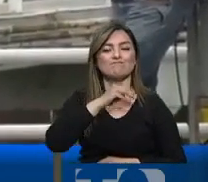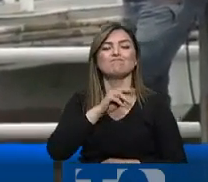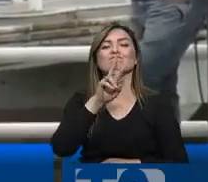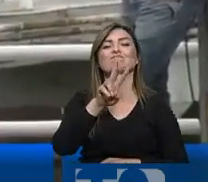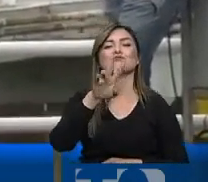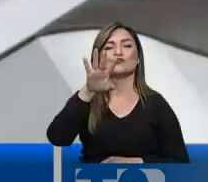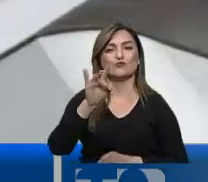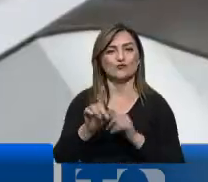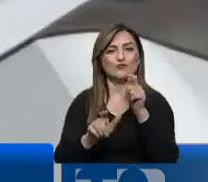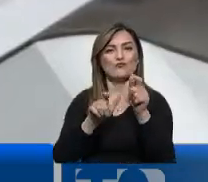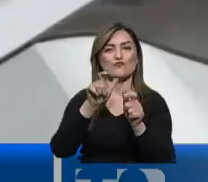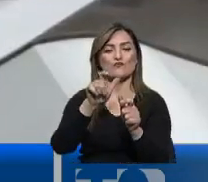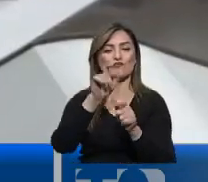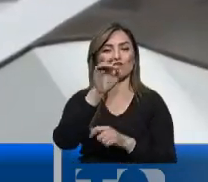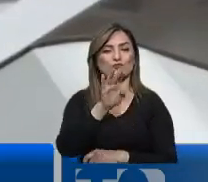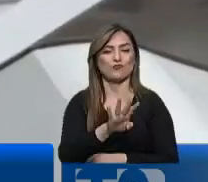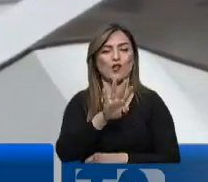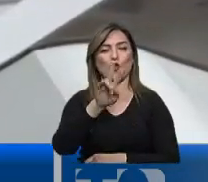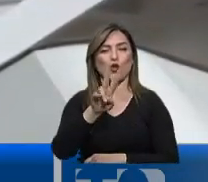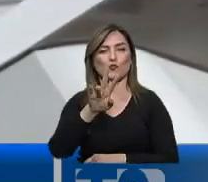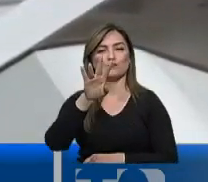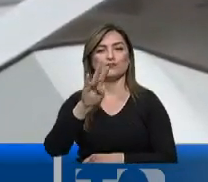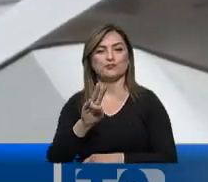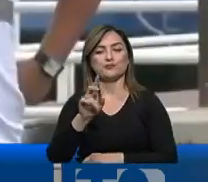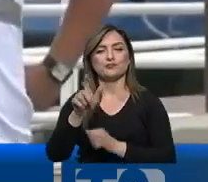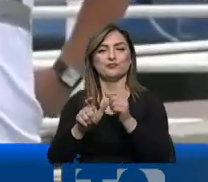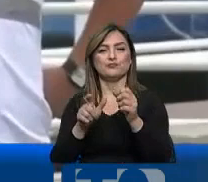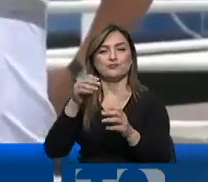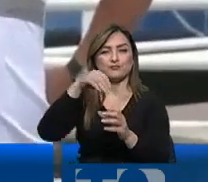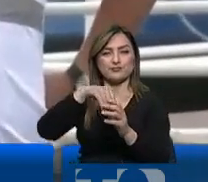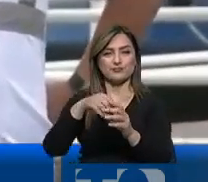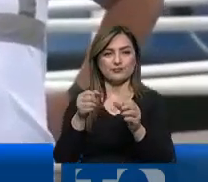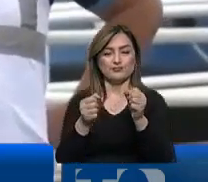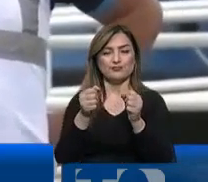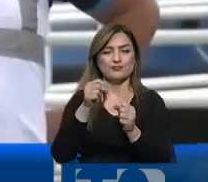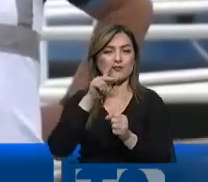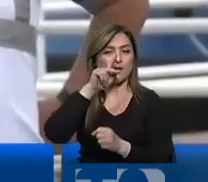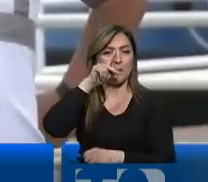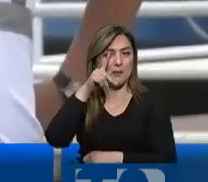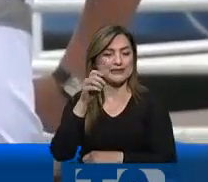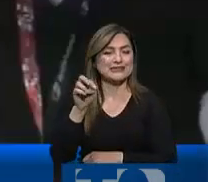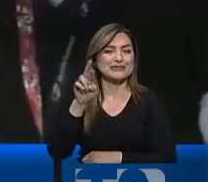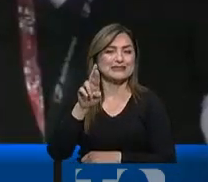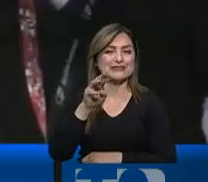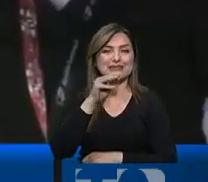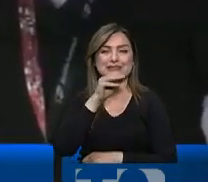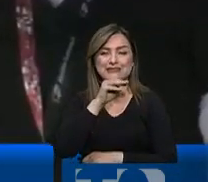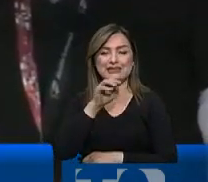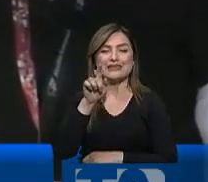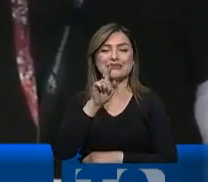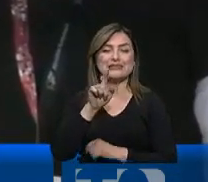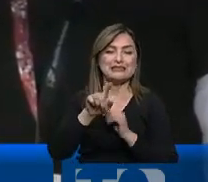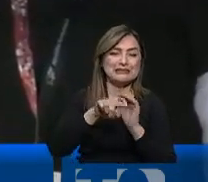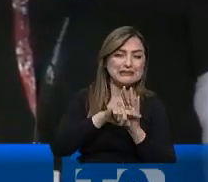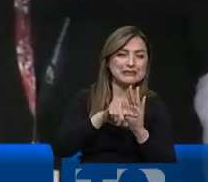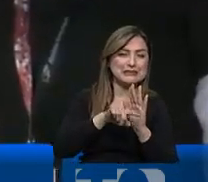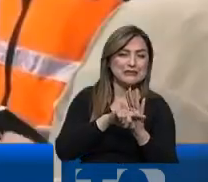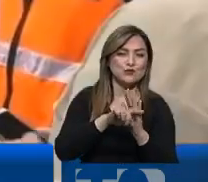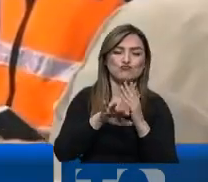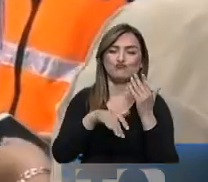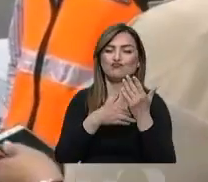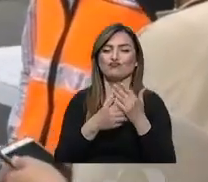228 pasajeros y los 427 tripulantes se realizaron las pruebas PCR. No se han reportado hasta ahora